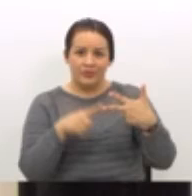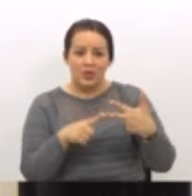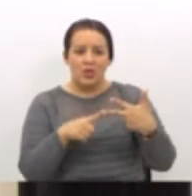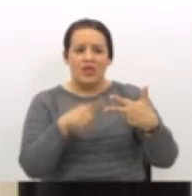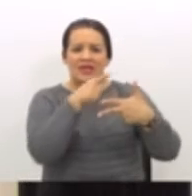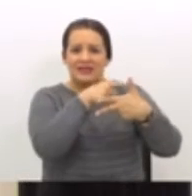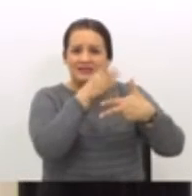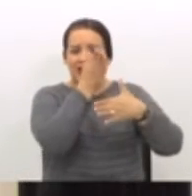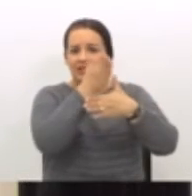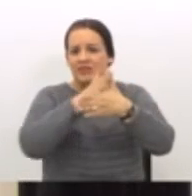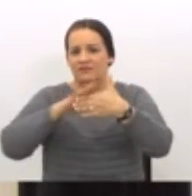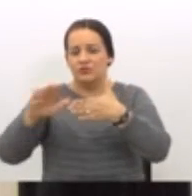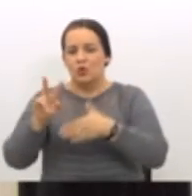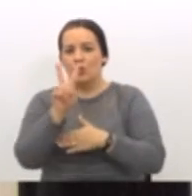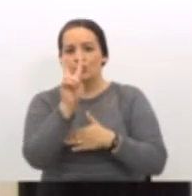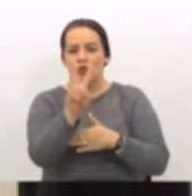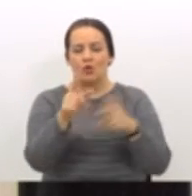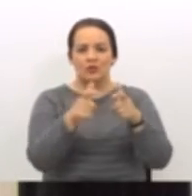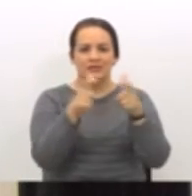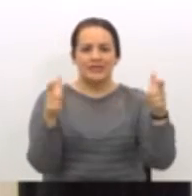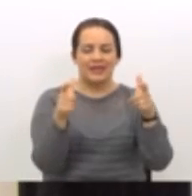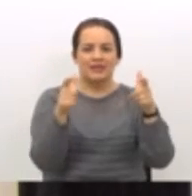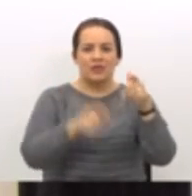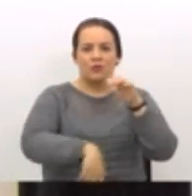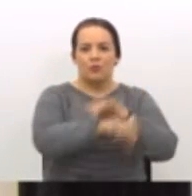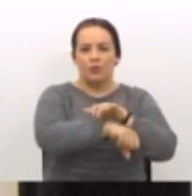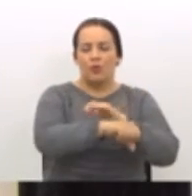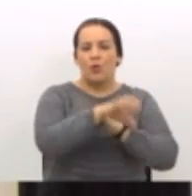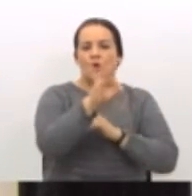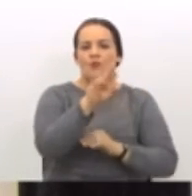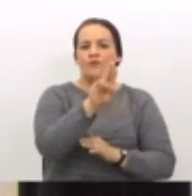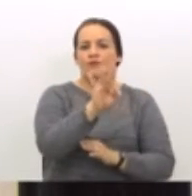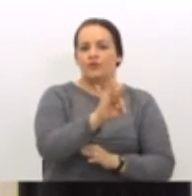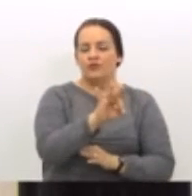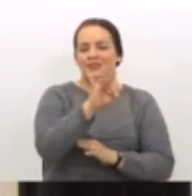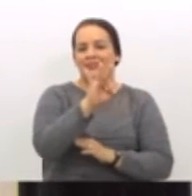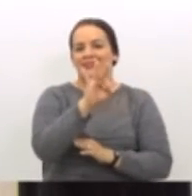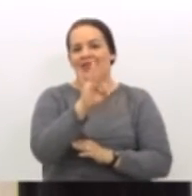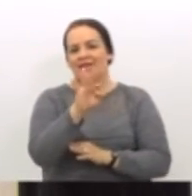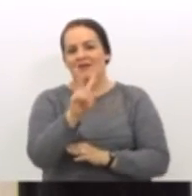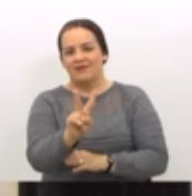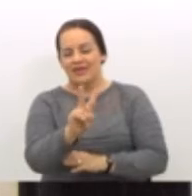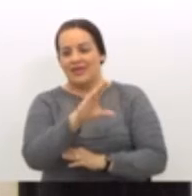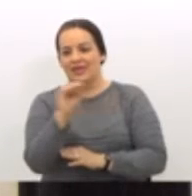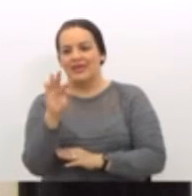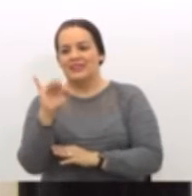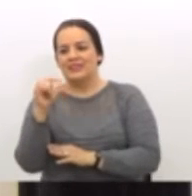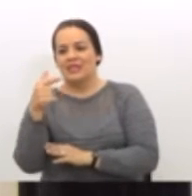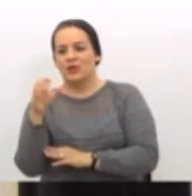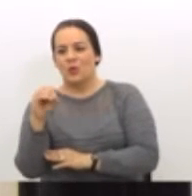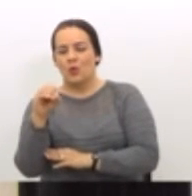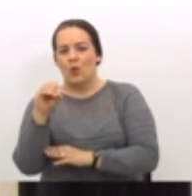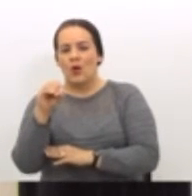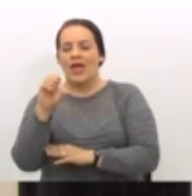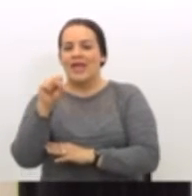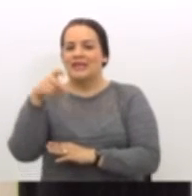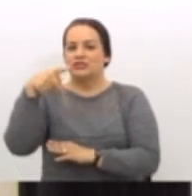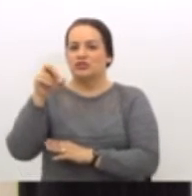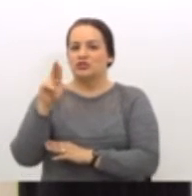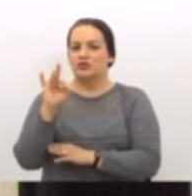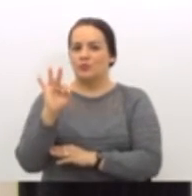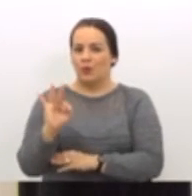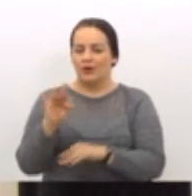división entre dos grandes fútbol, FUP TV y Tigo Sport, que tienen el 100% de los derechos de